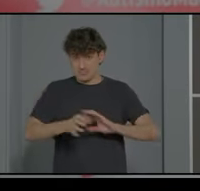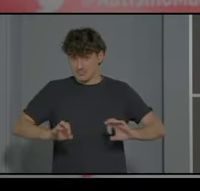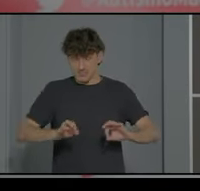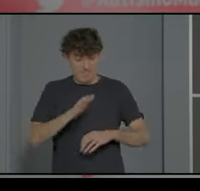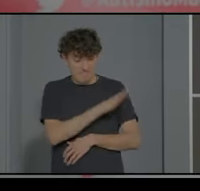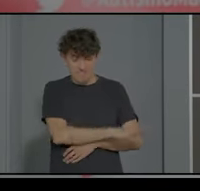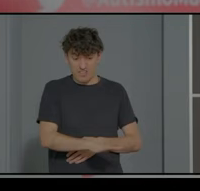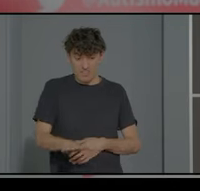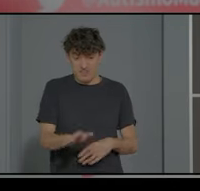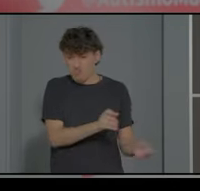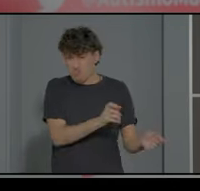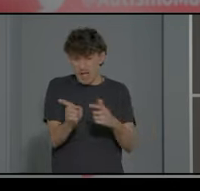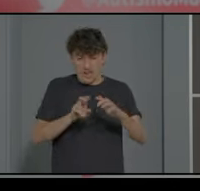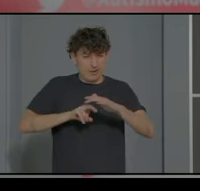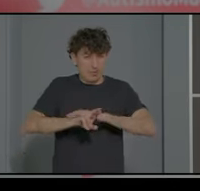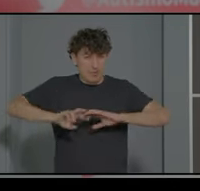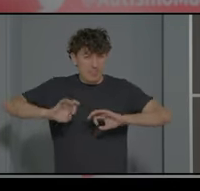a ningún recurso específico